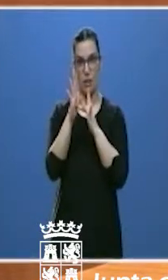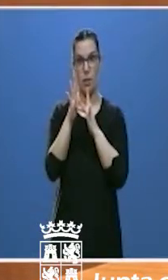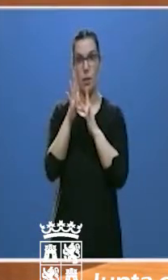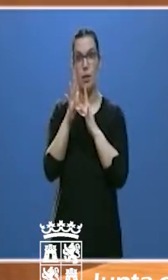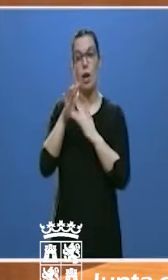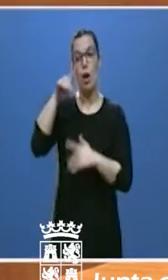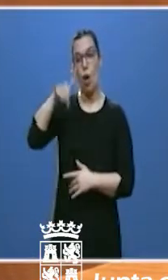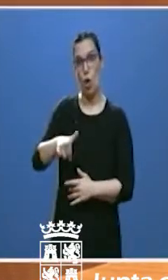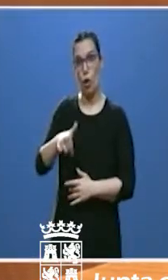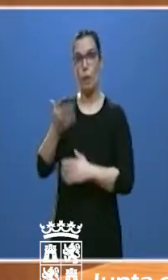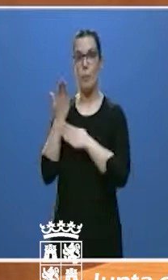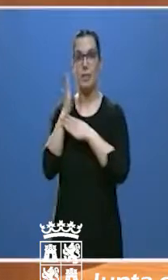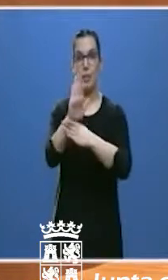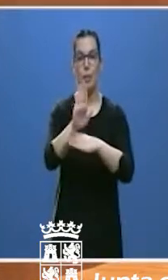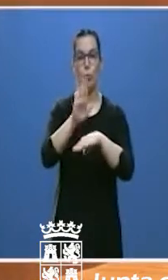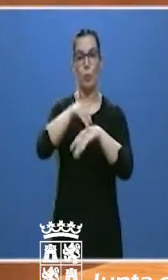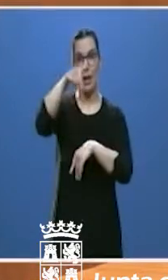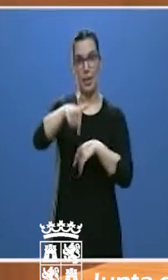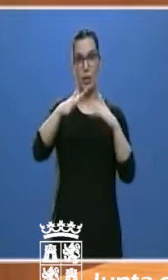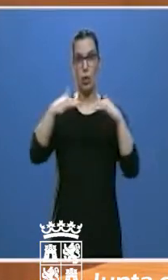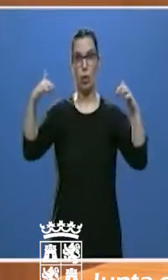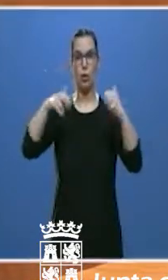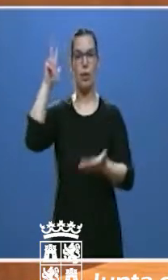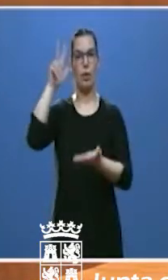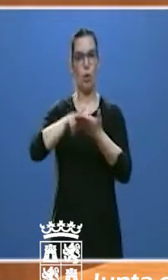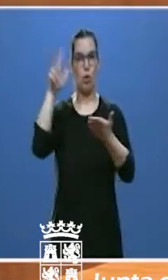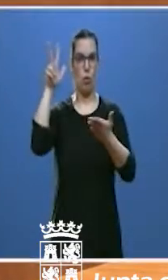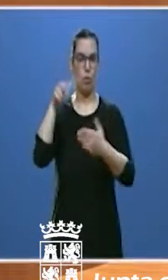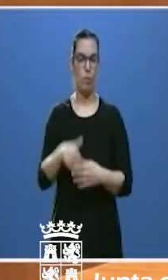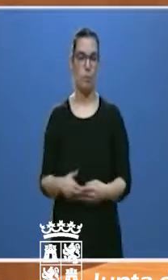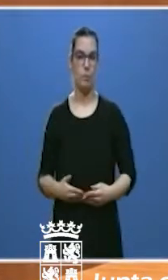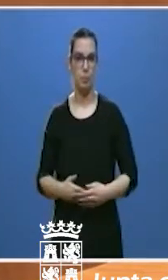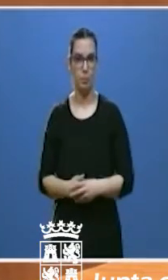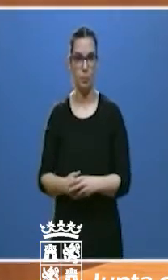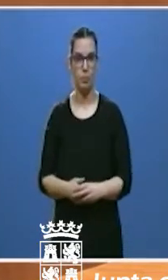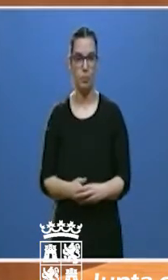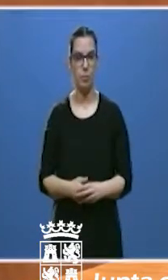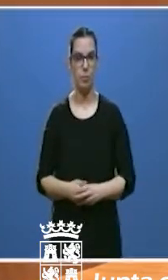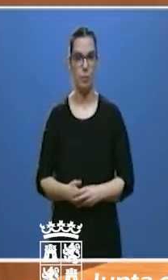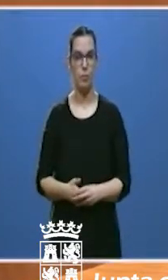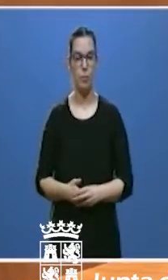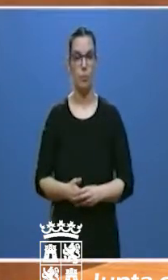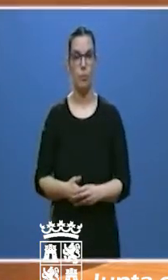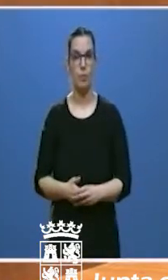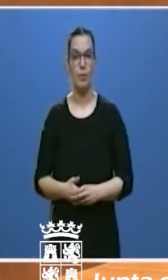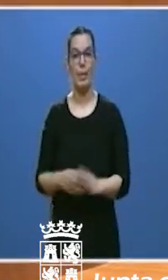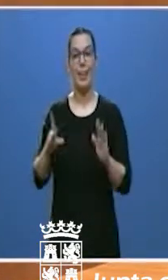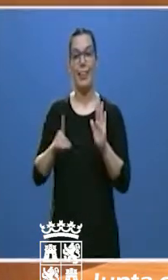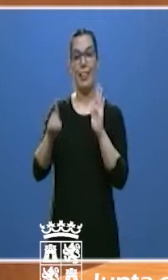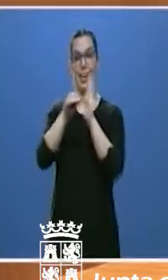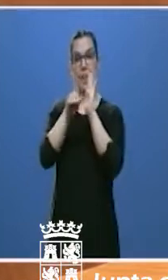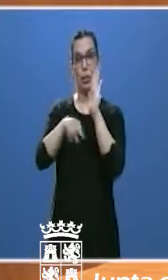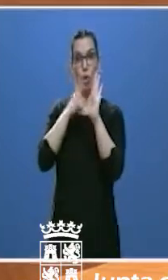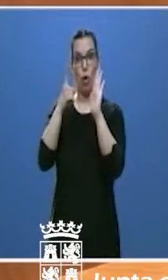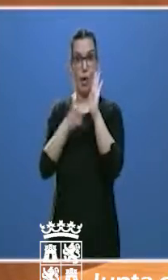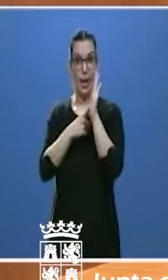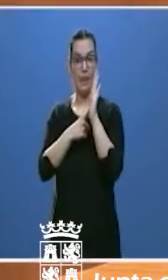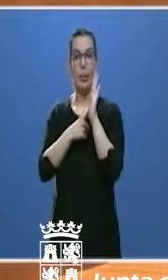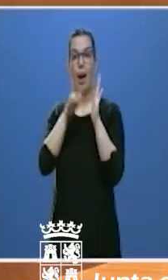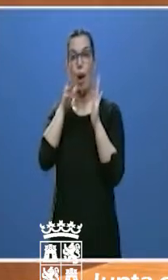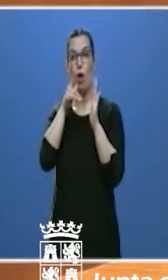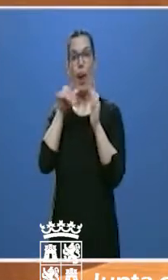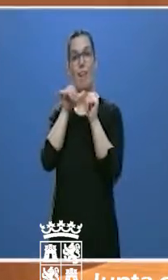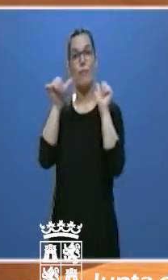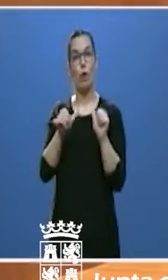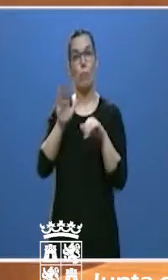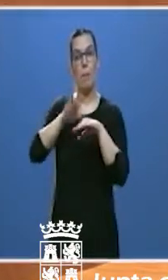convalidación por estas Cortes de Castilla y León. La utilización de la figura del decreto ley está más que justificada